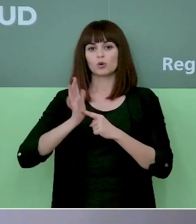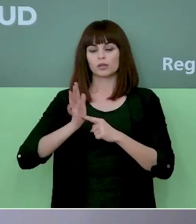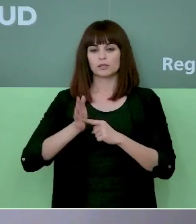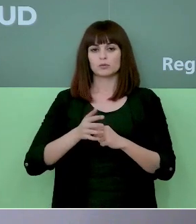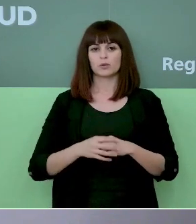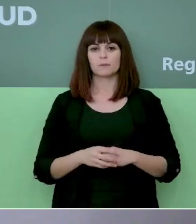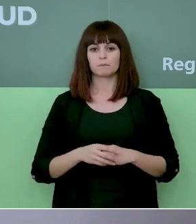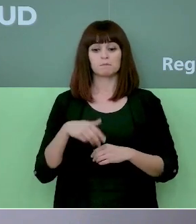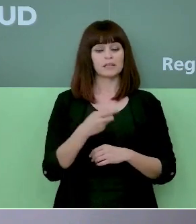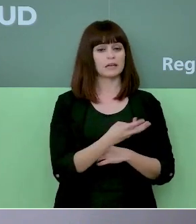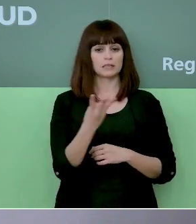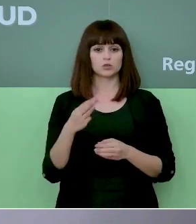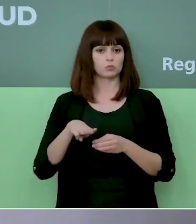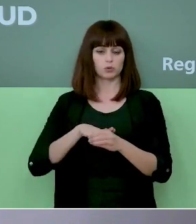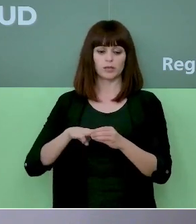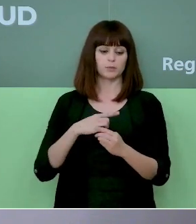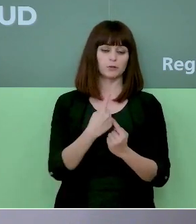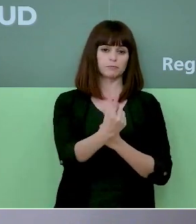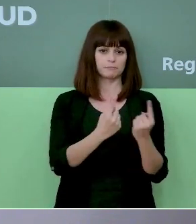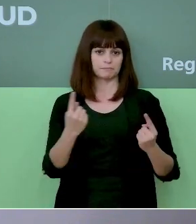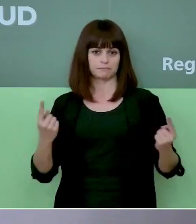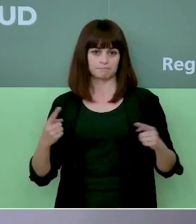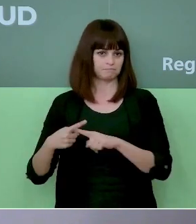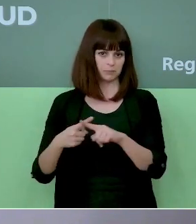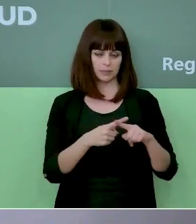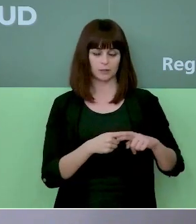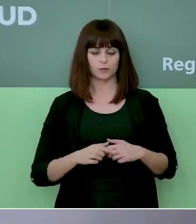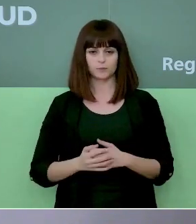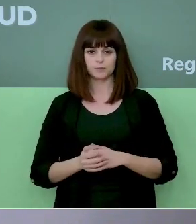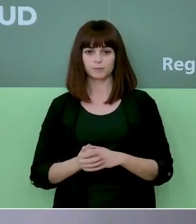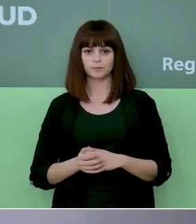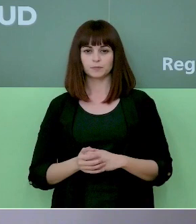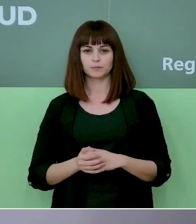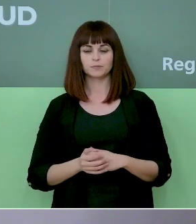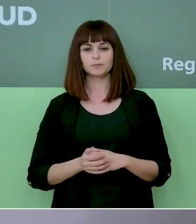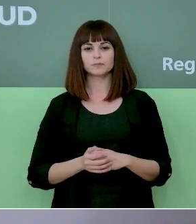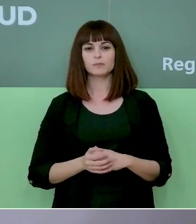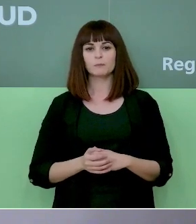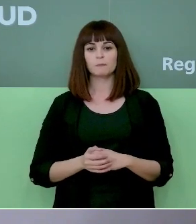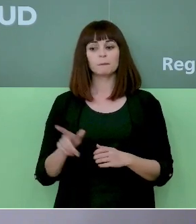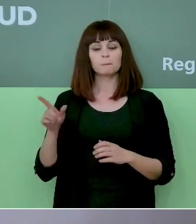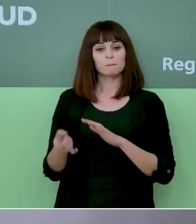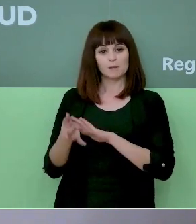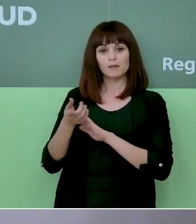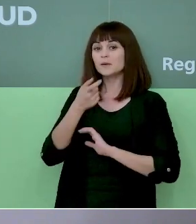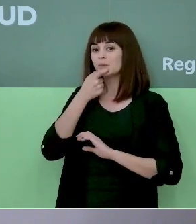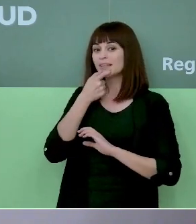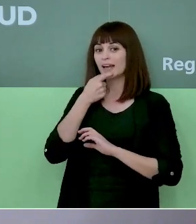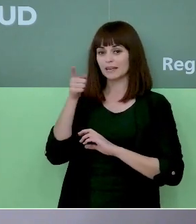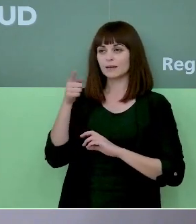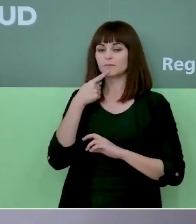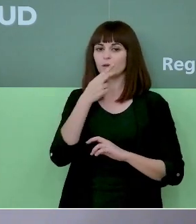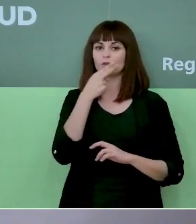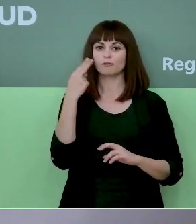Segura. Y el resto están repartidos entre los diferentes municipios de la región. Con respecto a la cepa británica, se han detectado, se han